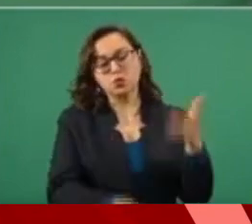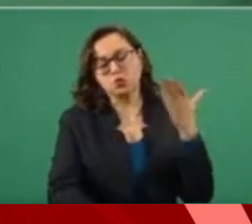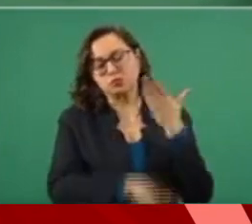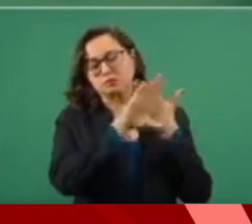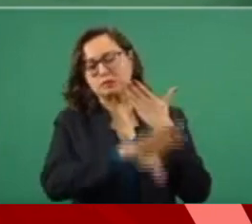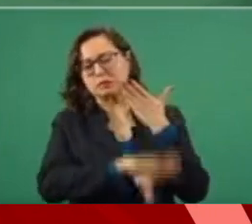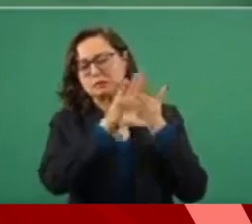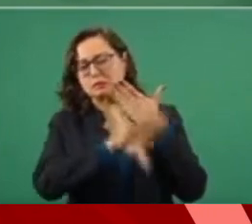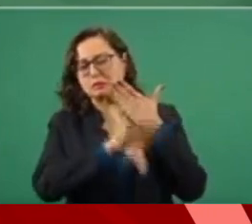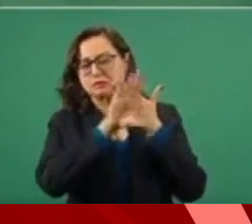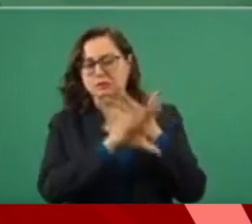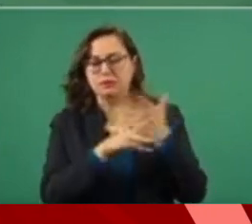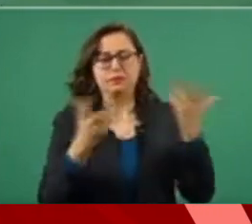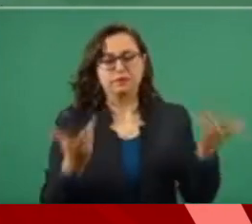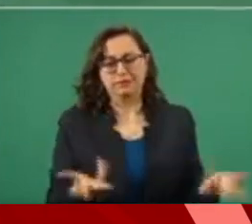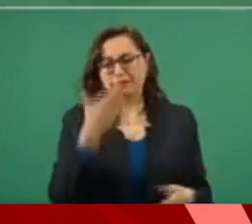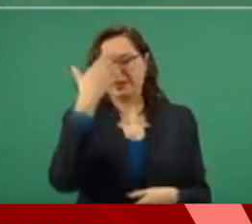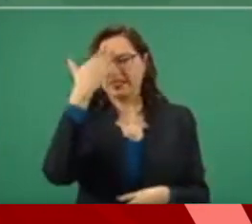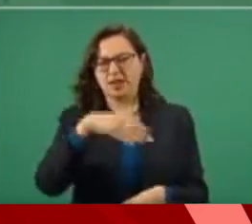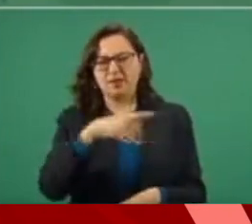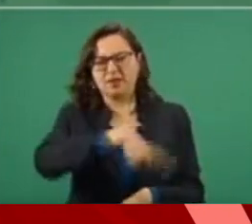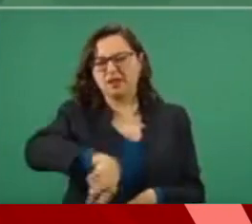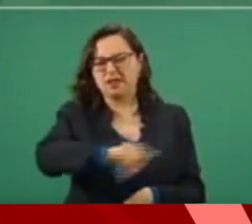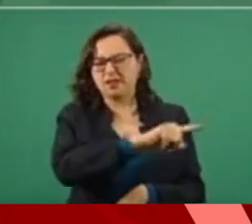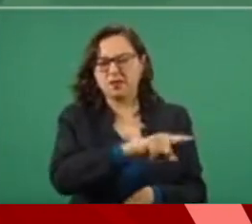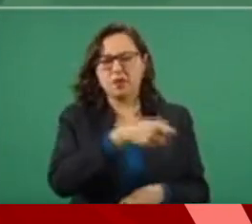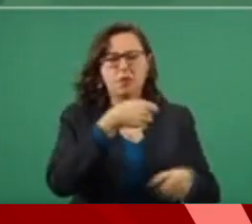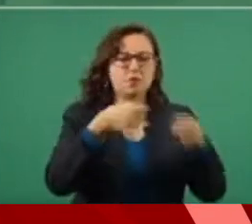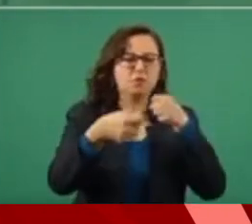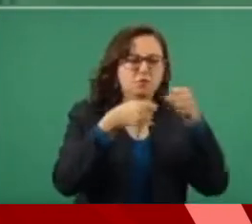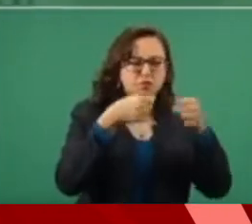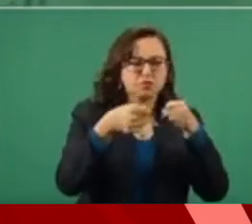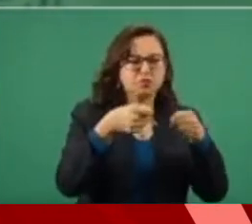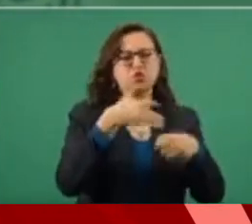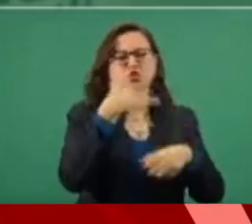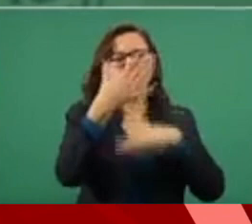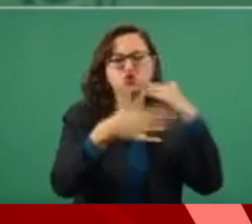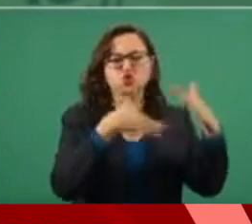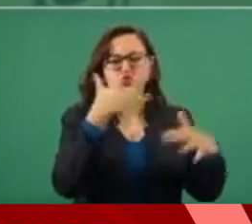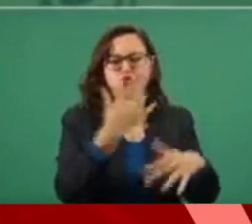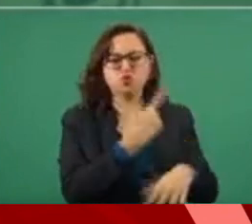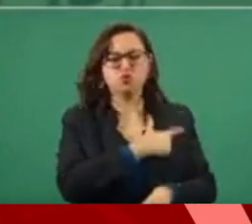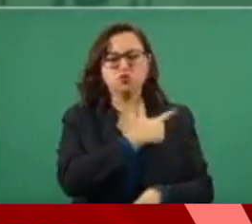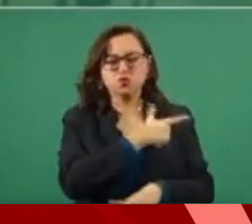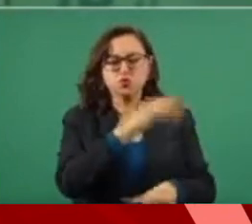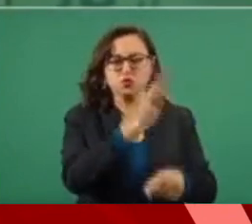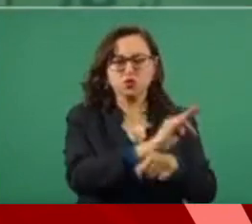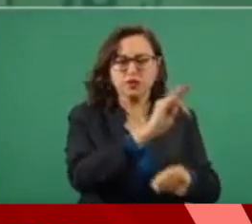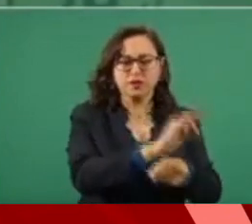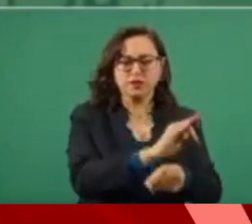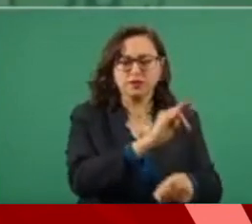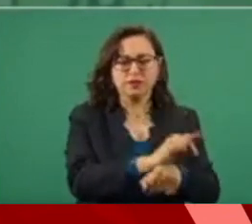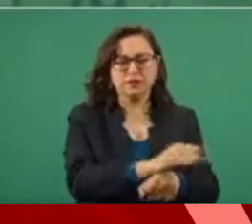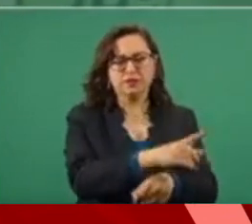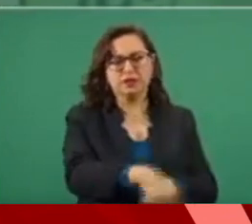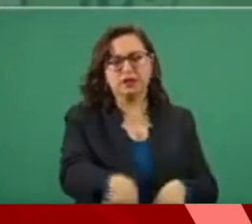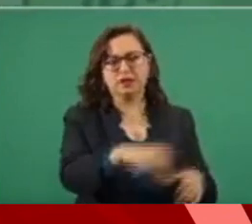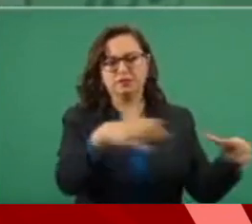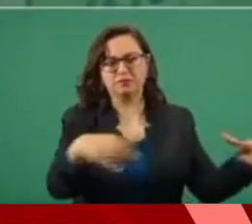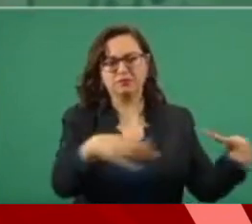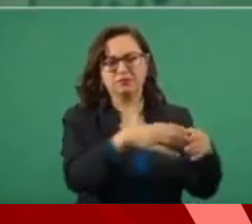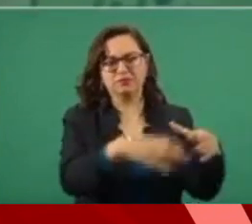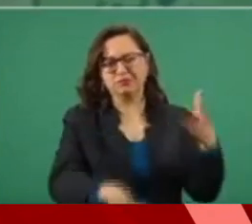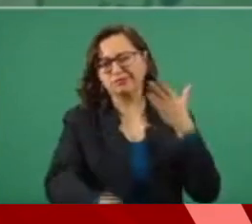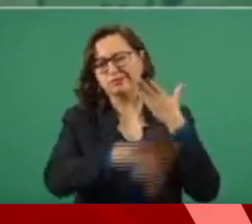conservadora que defiende al régimen corrupto para afectarnos en